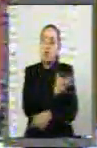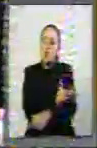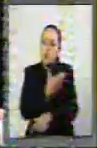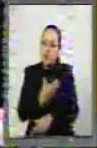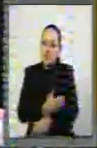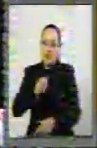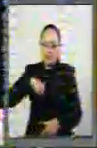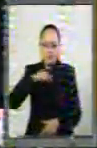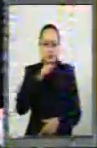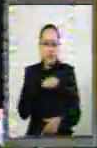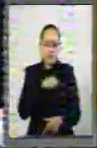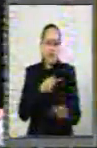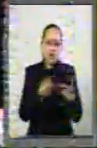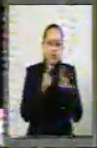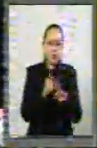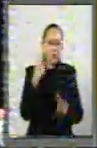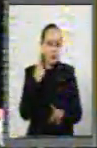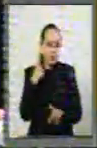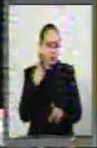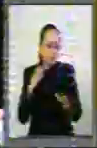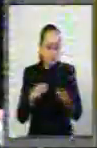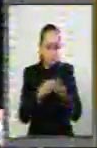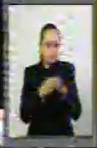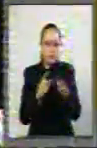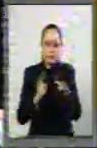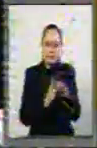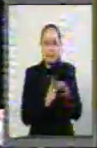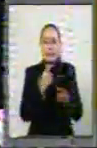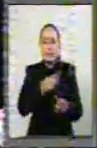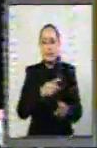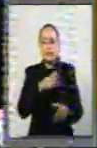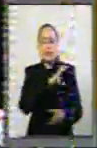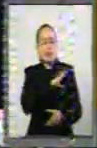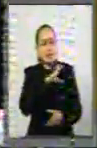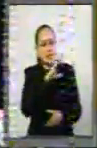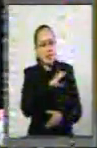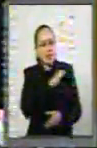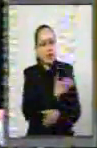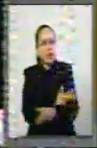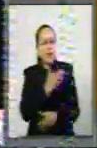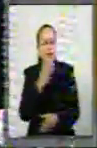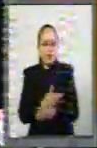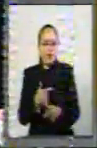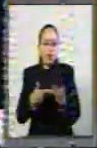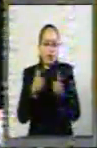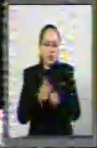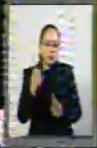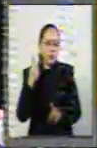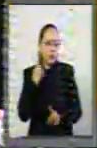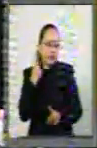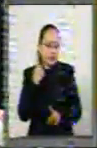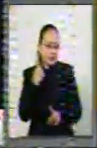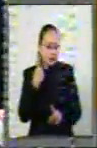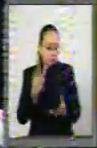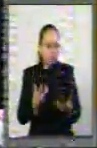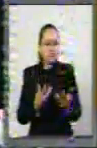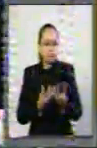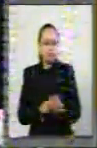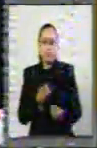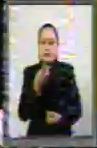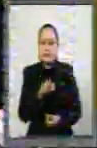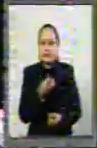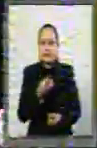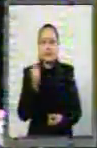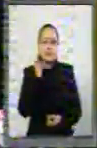nuestra del grupo parlamentario, de ser una querida compañera nuestra del grupo parlamentario, lo que tanto la